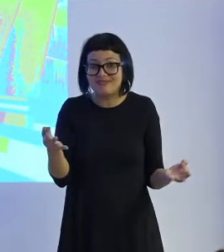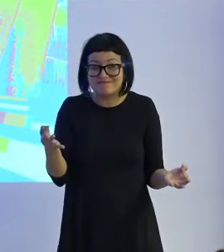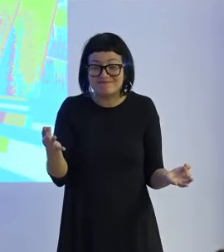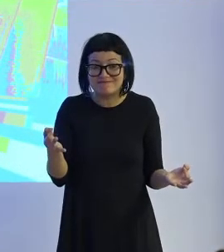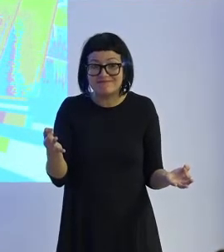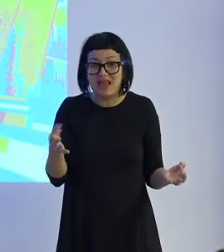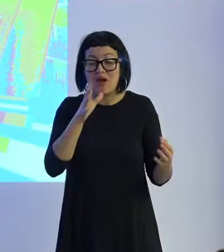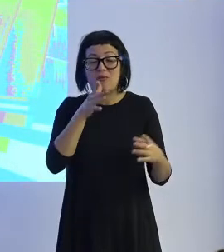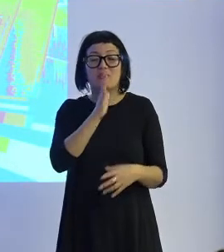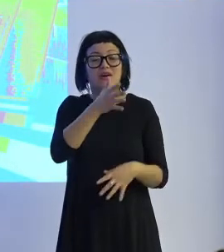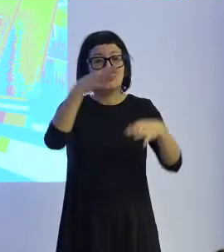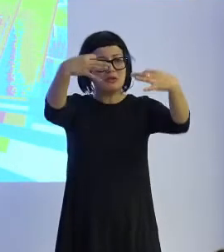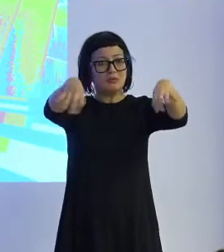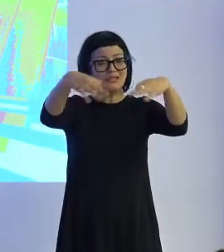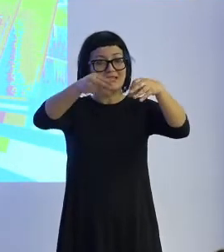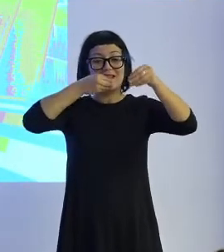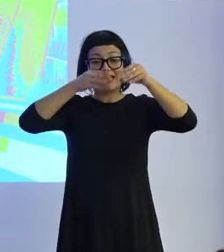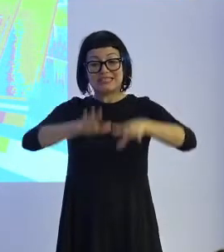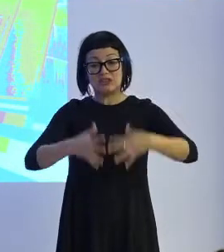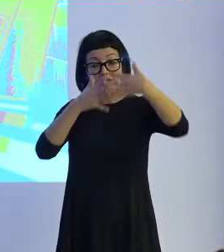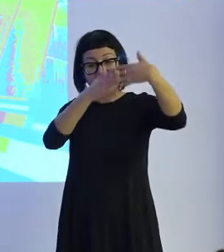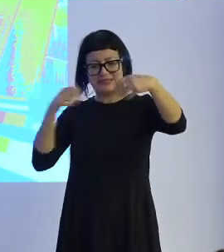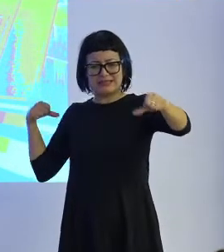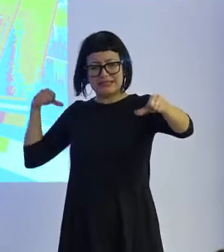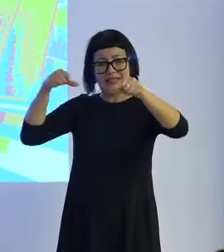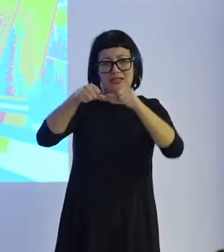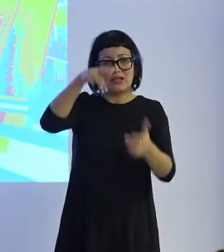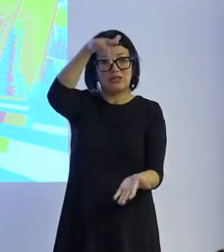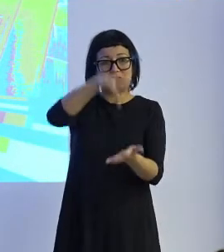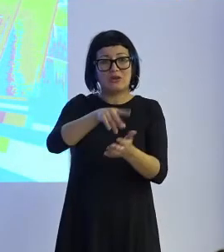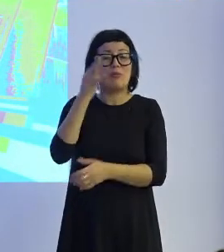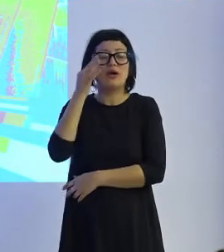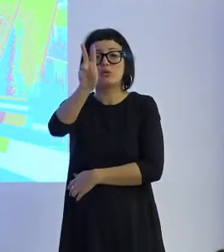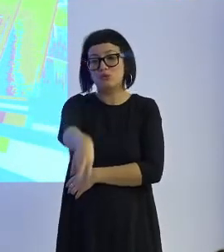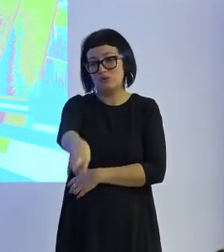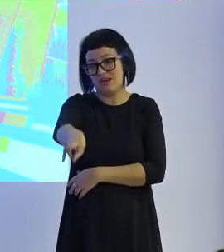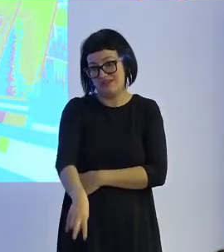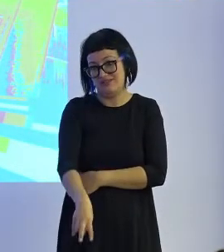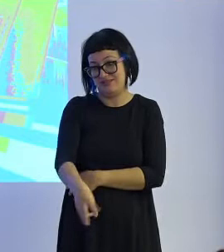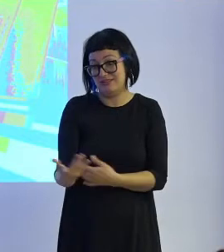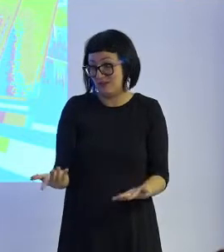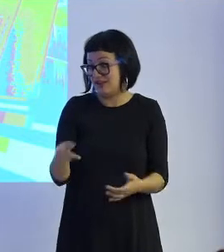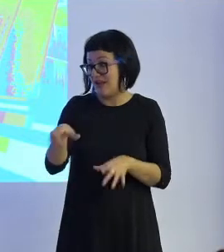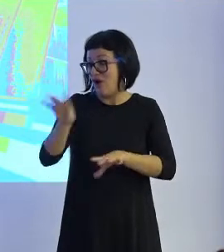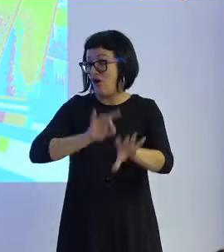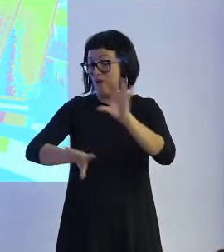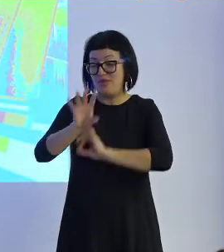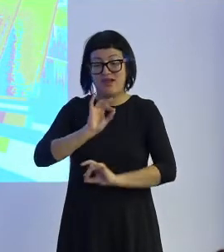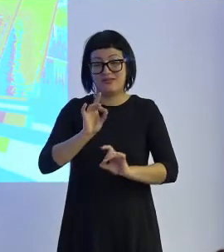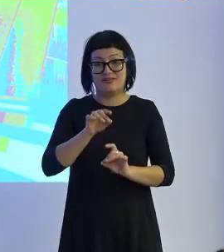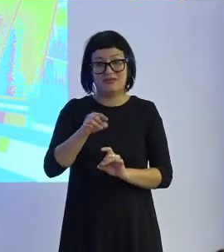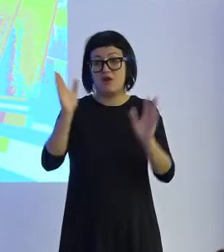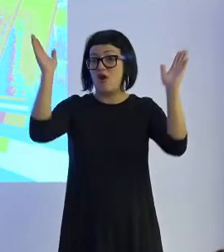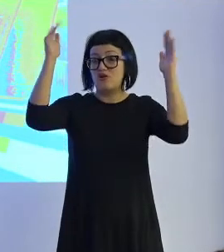Por la sencilla razón de que en toda la historia de Estados Unidos nunca ha habido un presidente que fuera mujer. Por lo tanto, esa opción sencillamente no